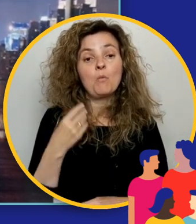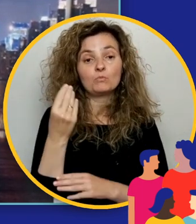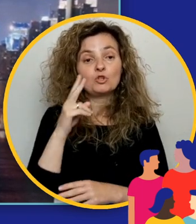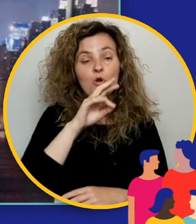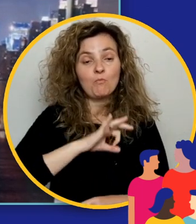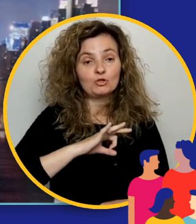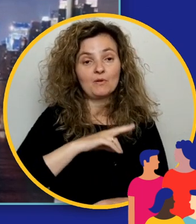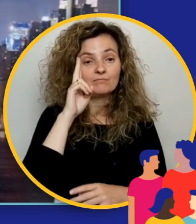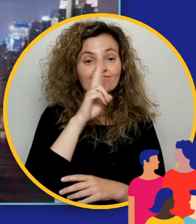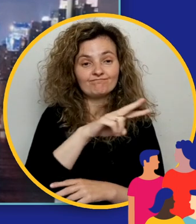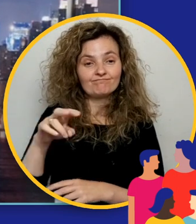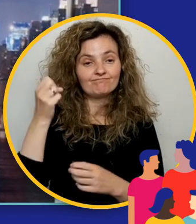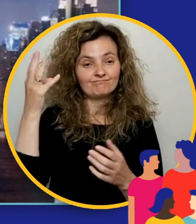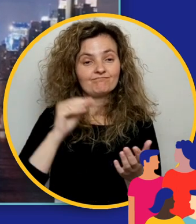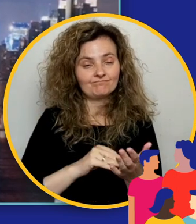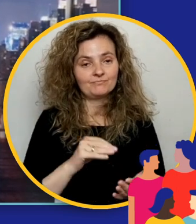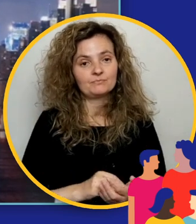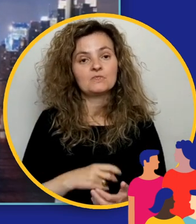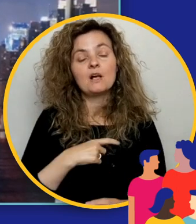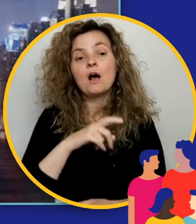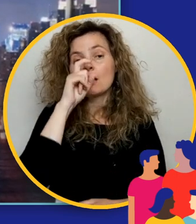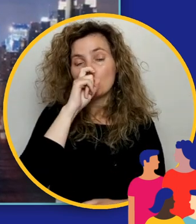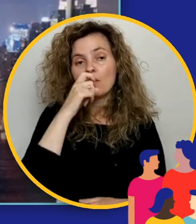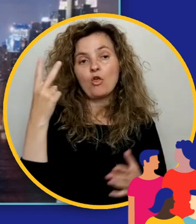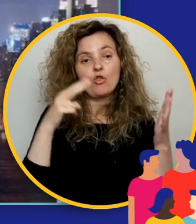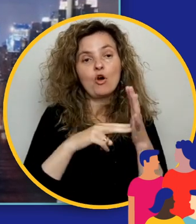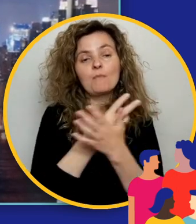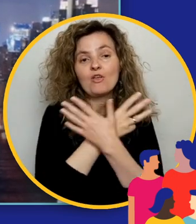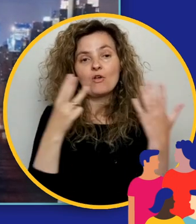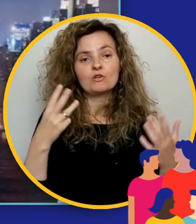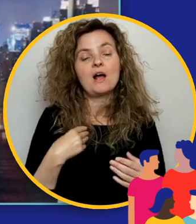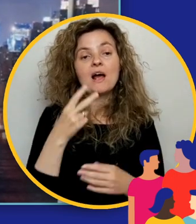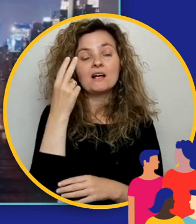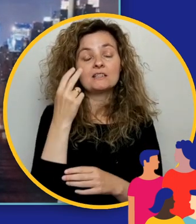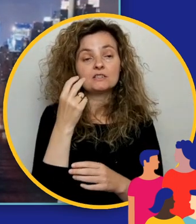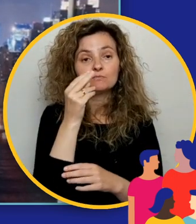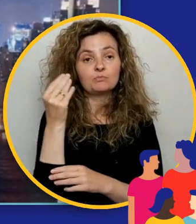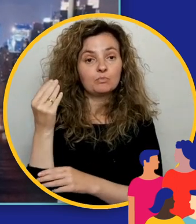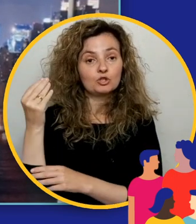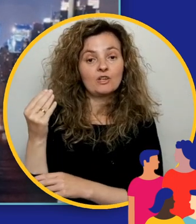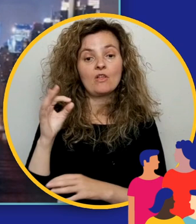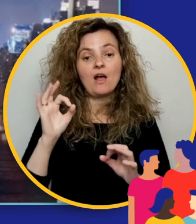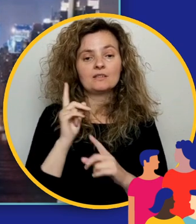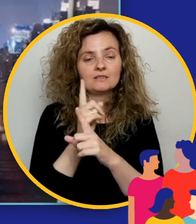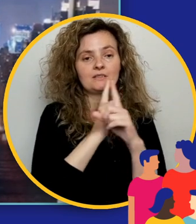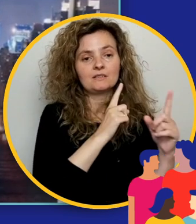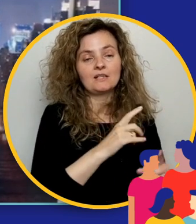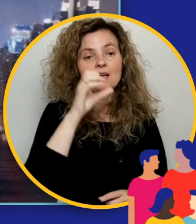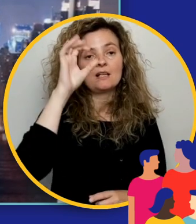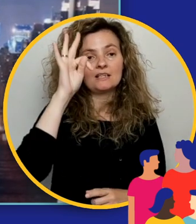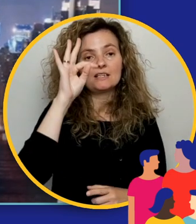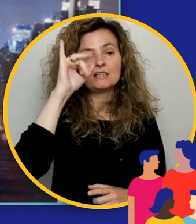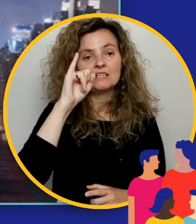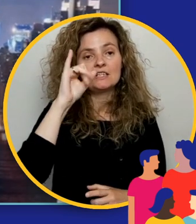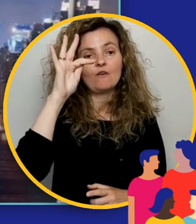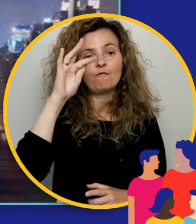visitar el Museo de Pontevedra en varias ocasiones. Recuerdo por ejemplo en 2018 la exposición itinerante del Museo Tiflológico de la ONCE.